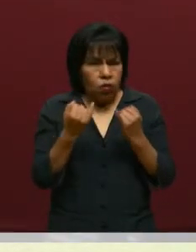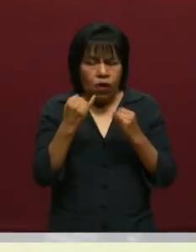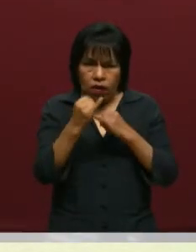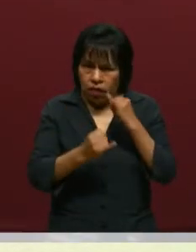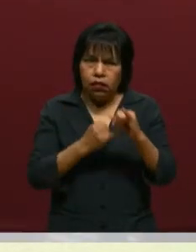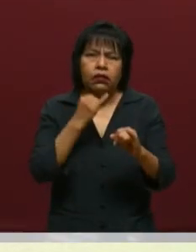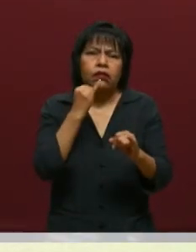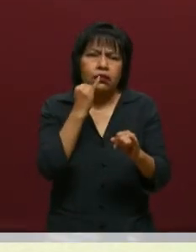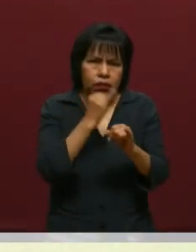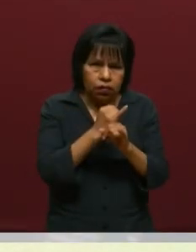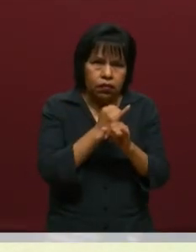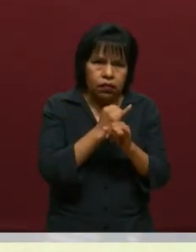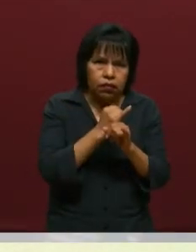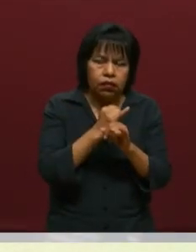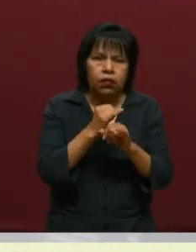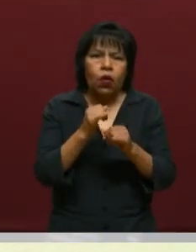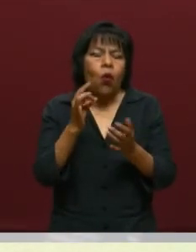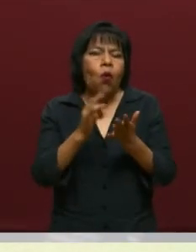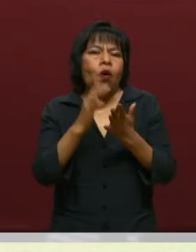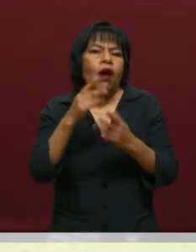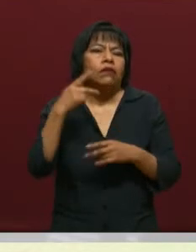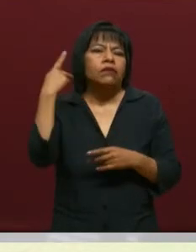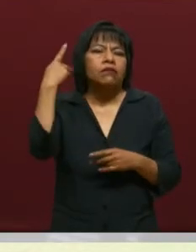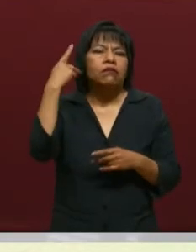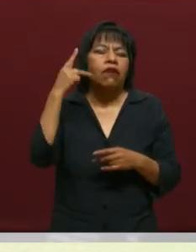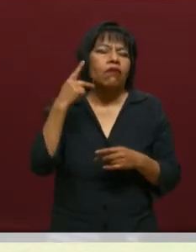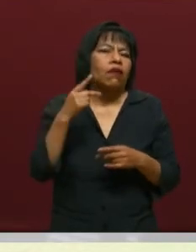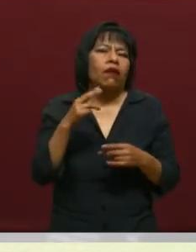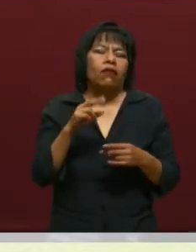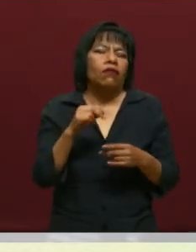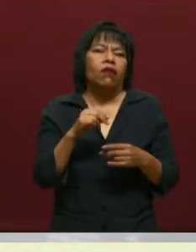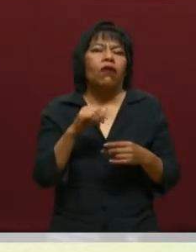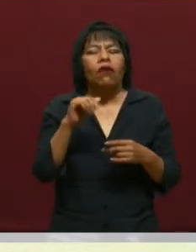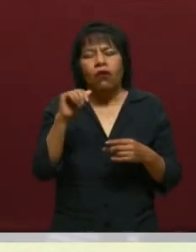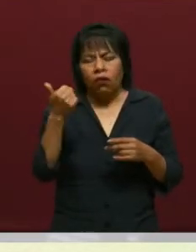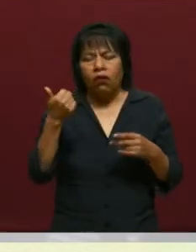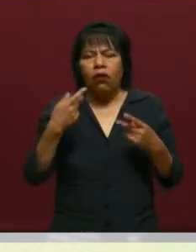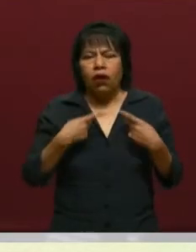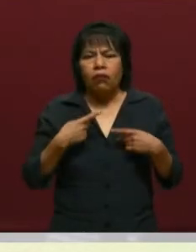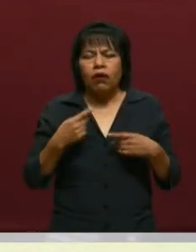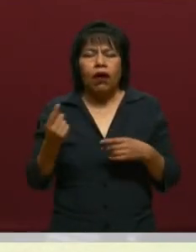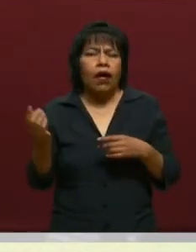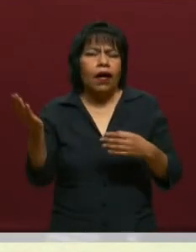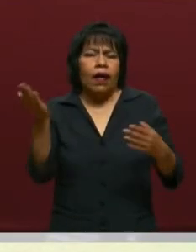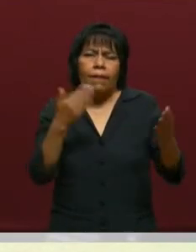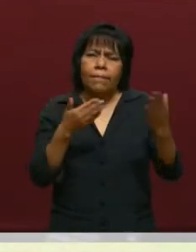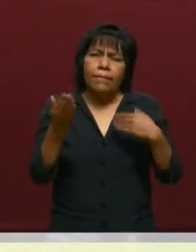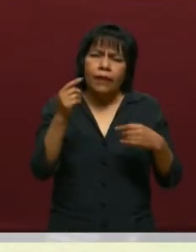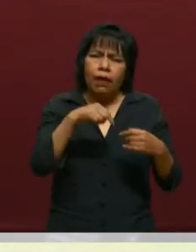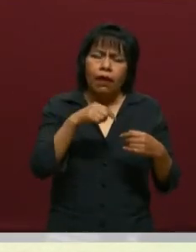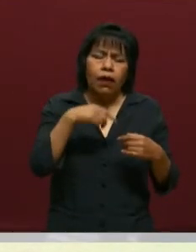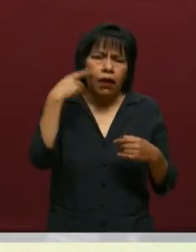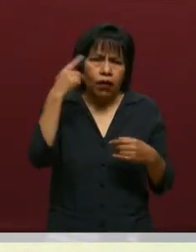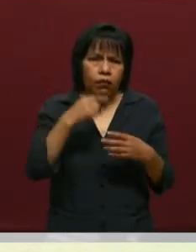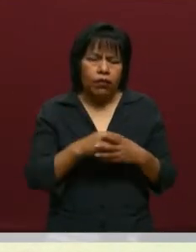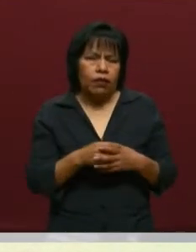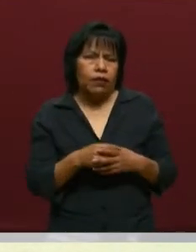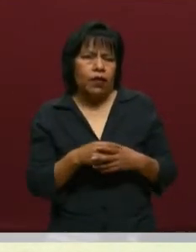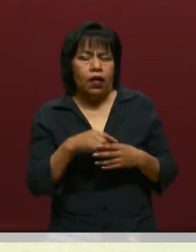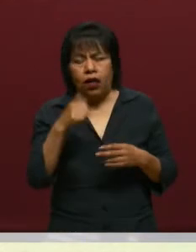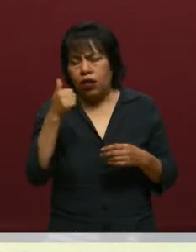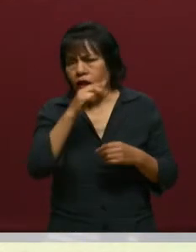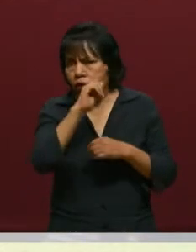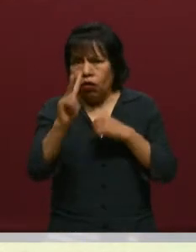no solamente los poblanos y a lo mejor foráneos que vienen a estudiar, sino también extranjeros